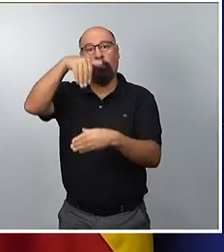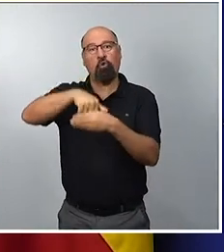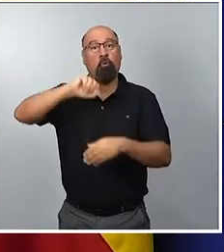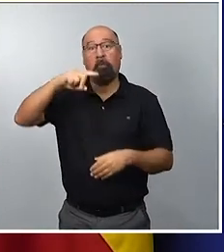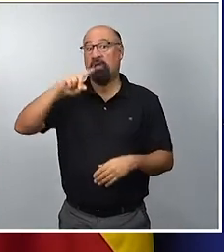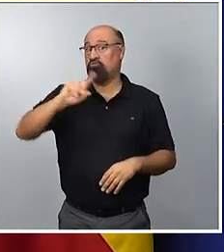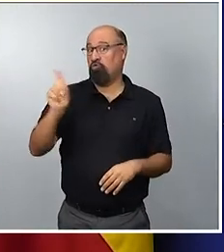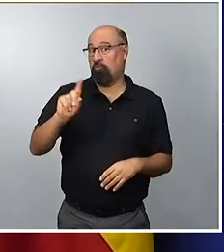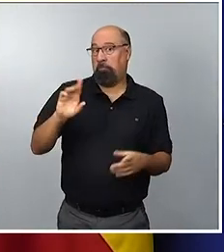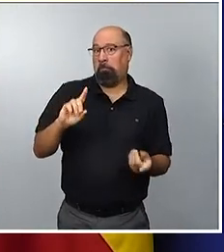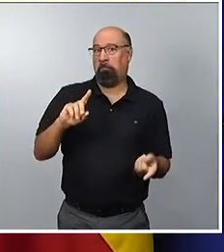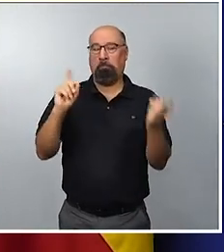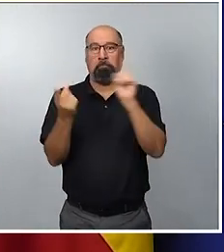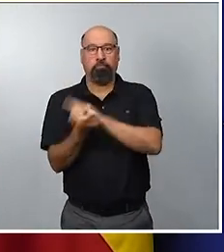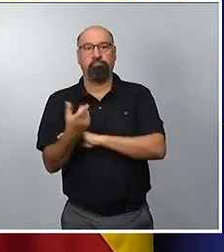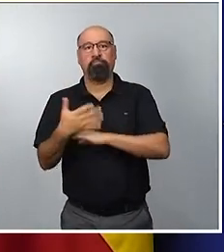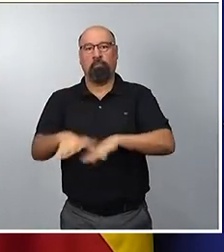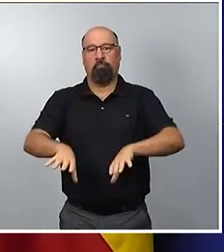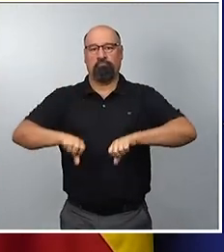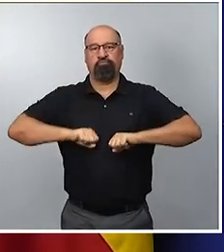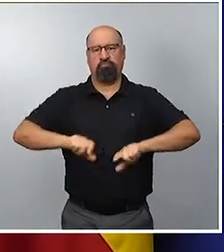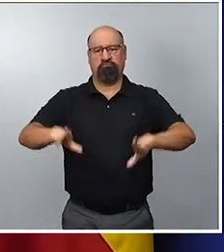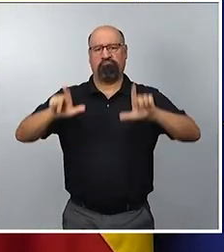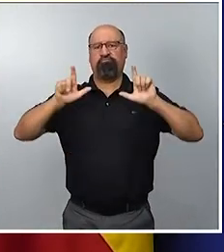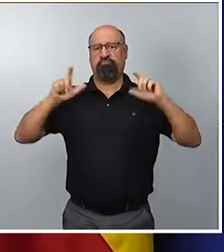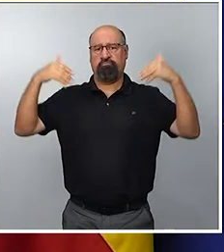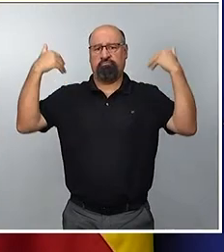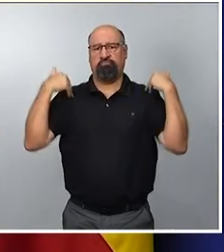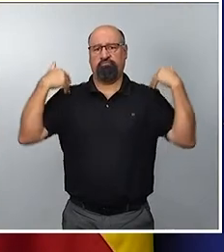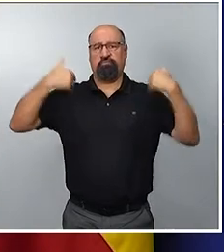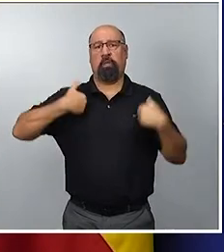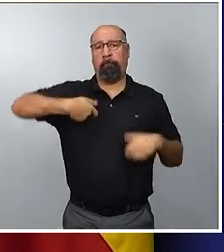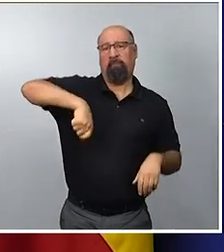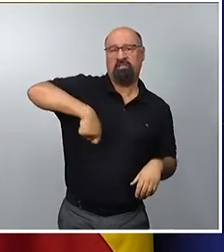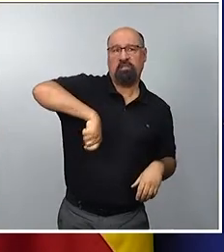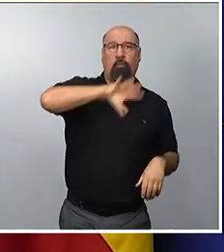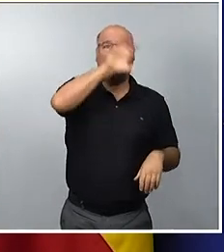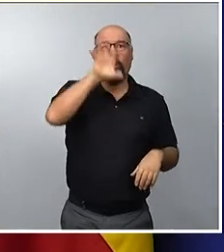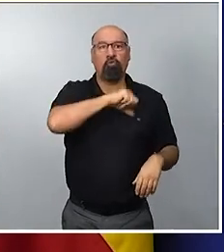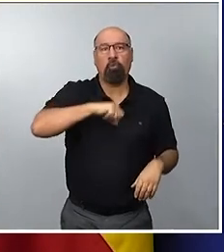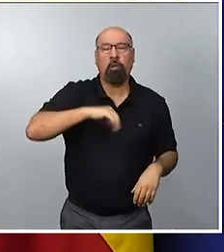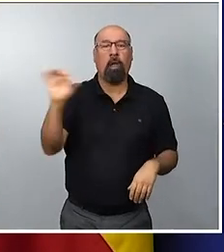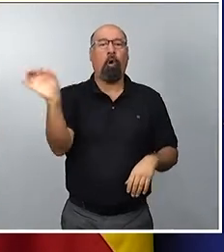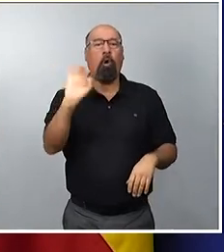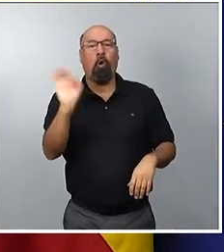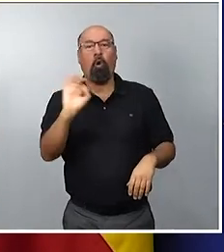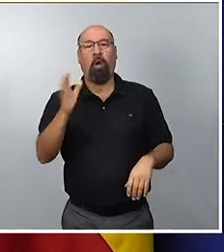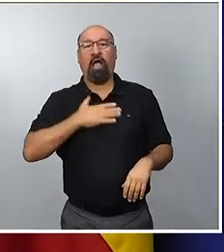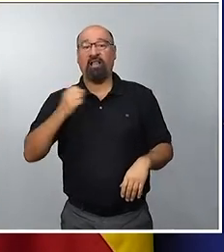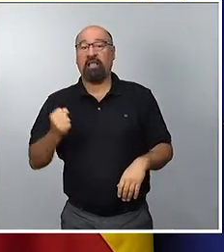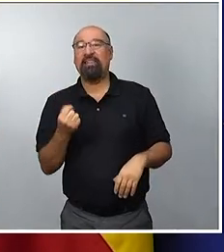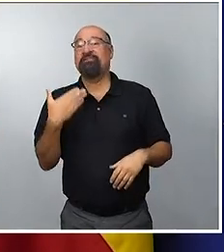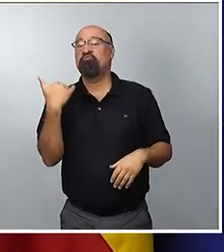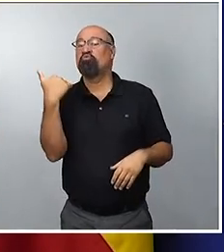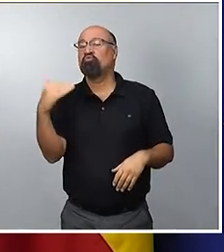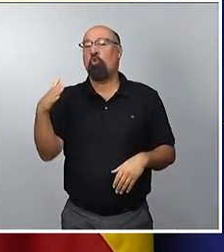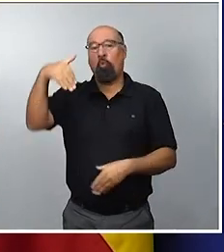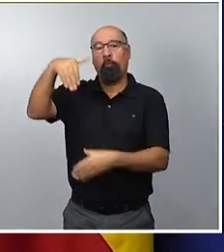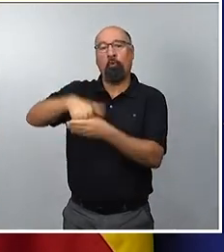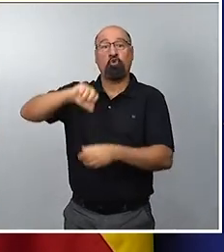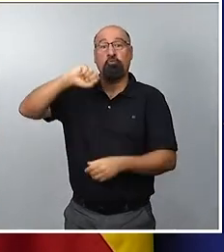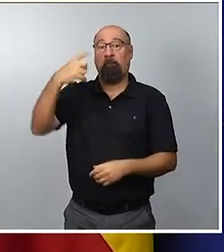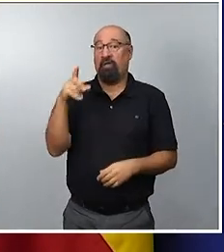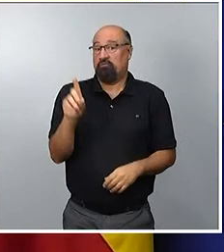alcaldes, alcaldesas o presidentes de comunidad autónoma. Por supuesto, respeto a la lista más votada. Pero el